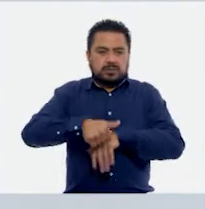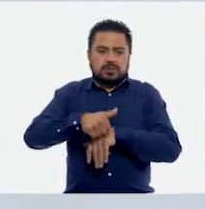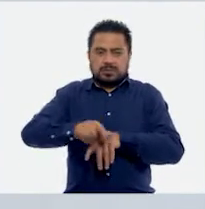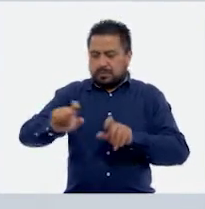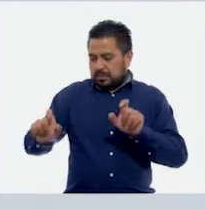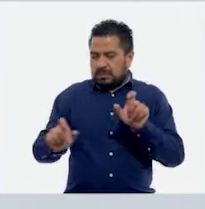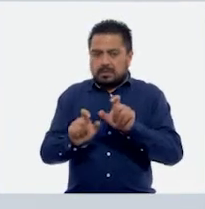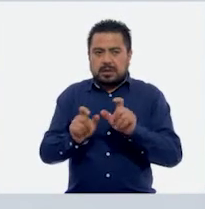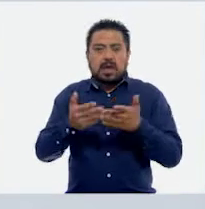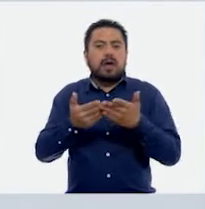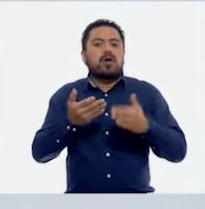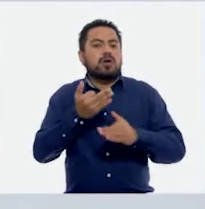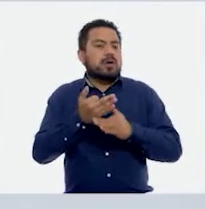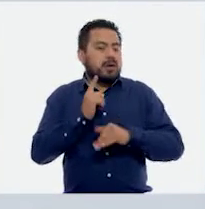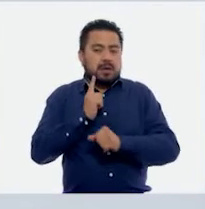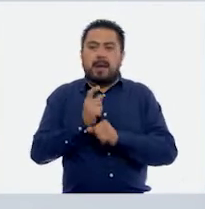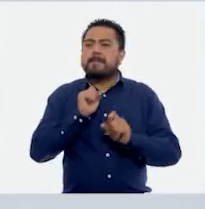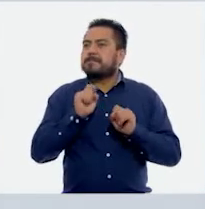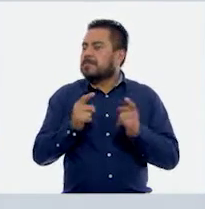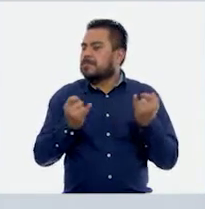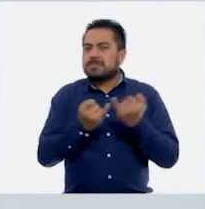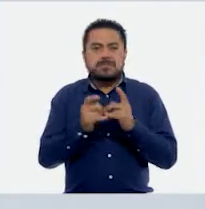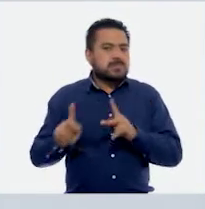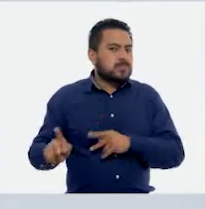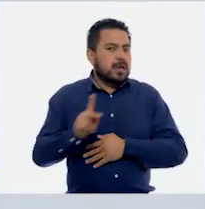recorremos y vemos también que nos da lo mismo.